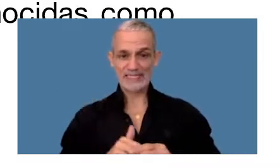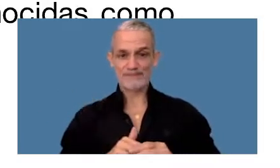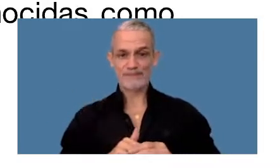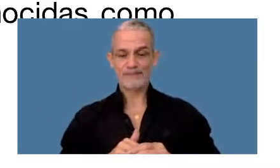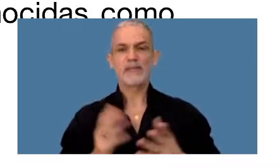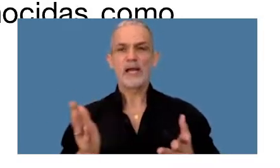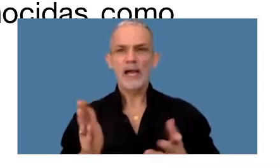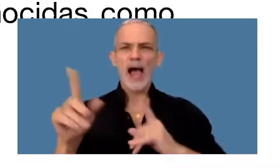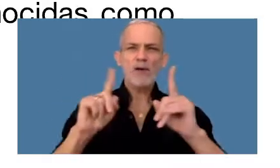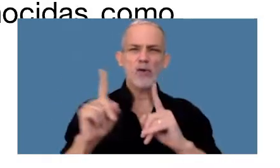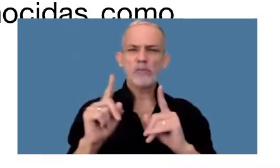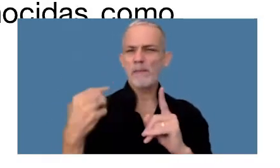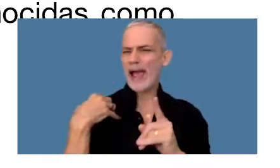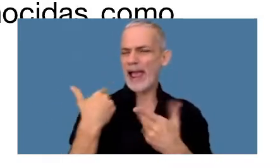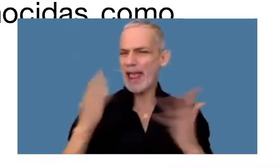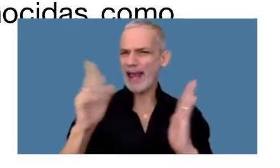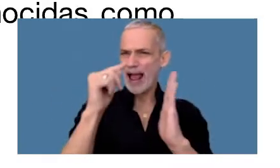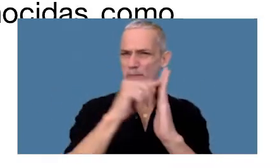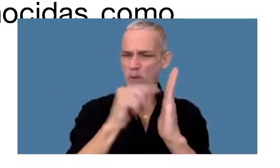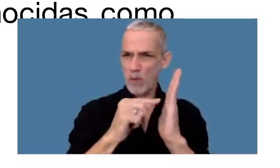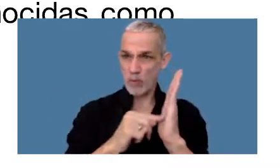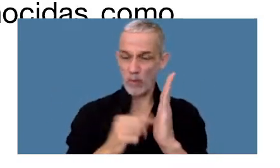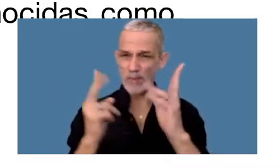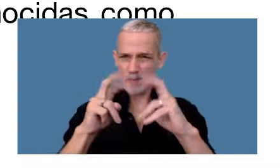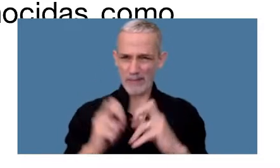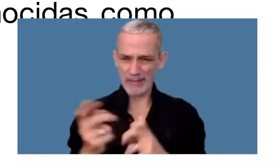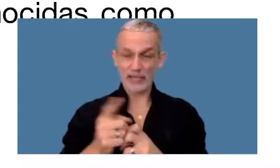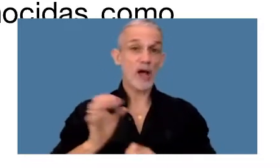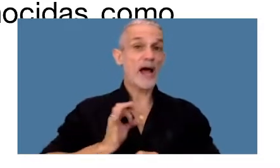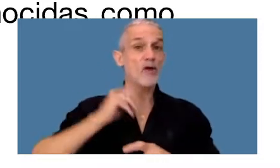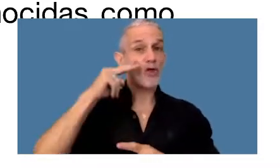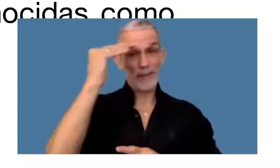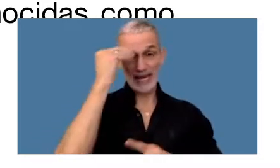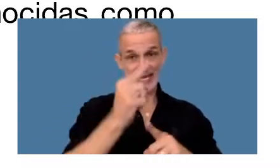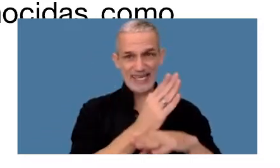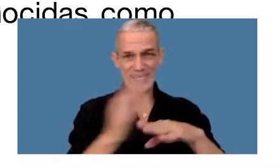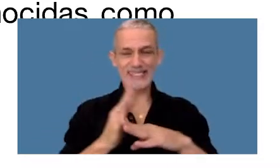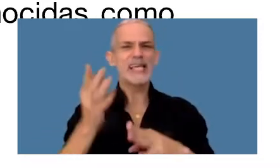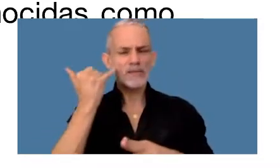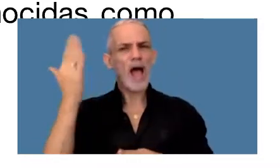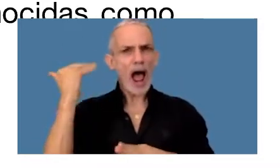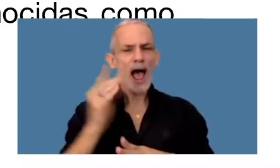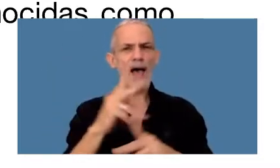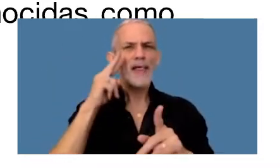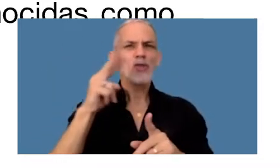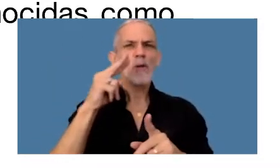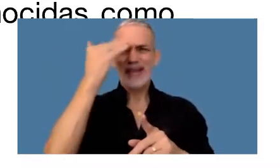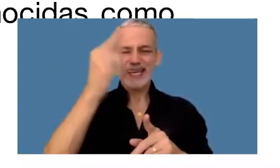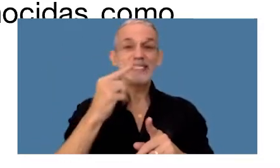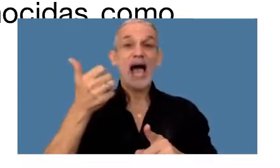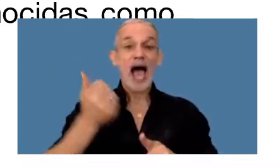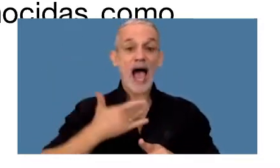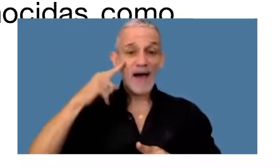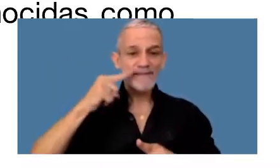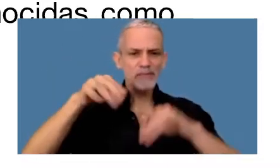Algunas notas generales en este estudio Primero, en 2015 y ya en 2015 la AFIP realizó